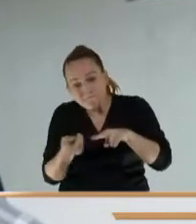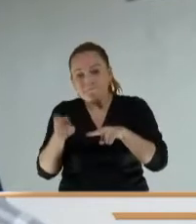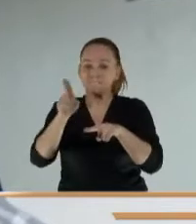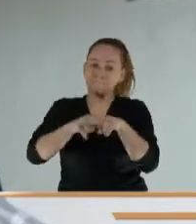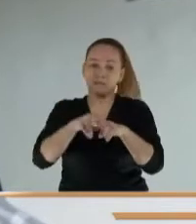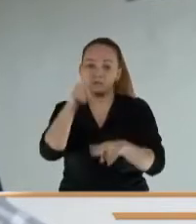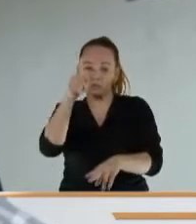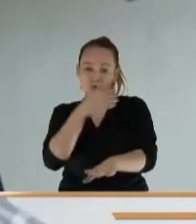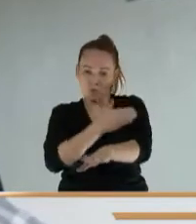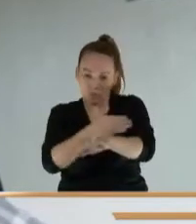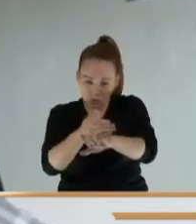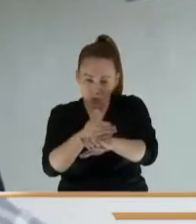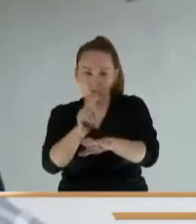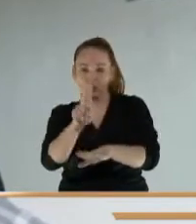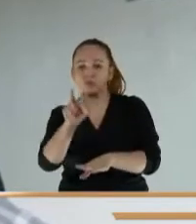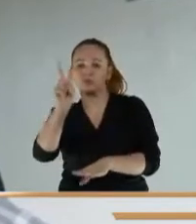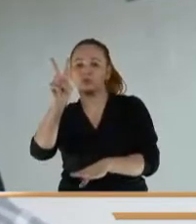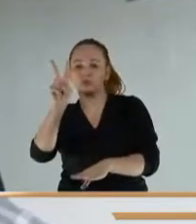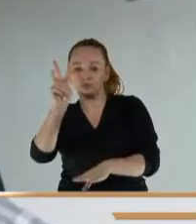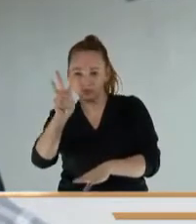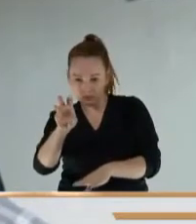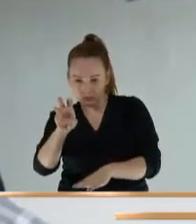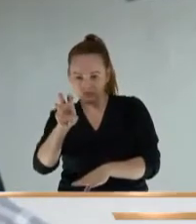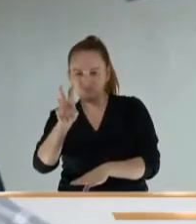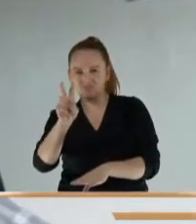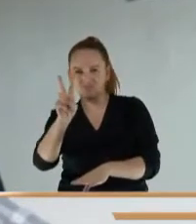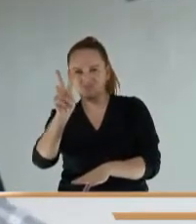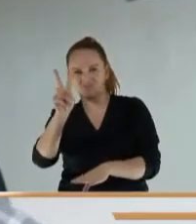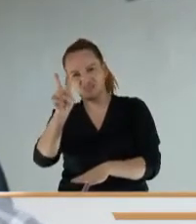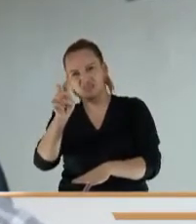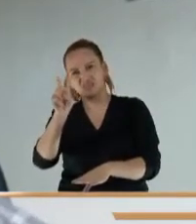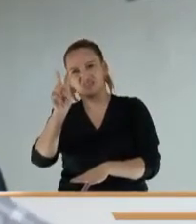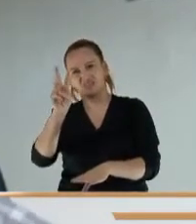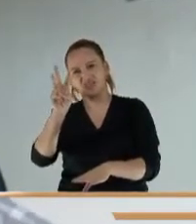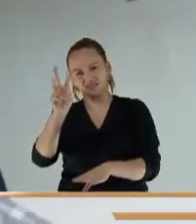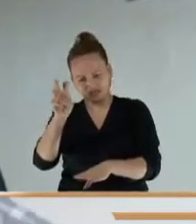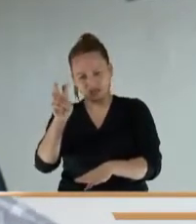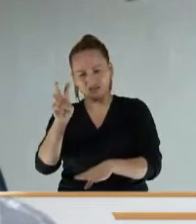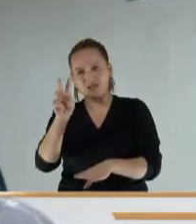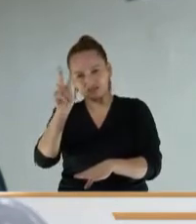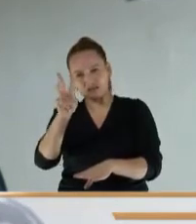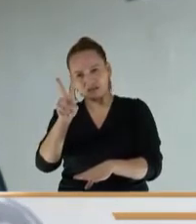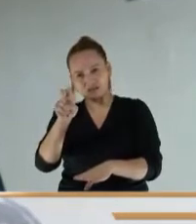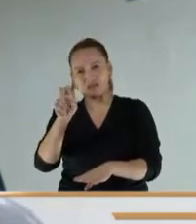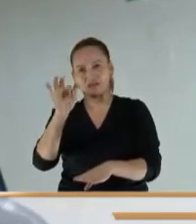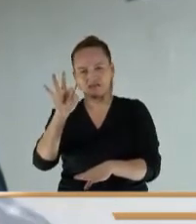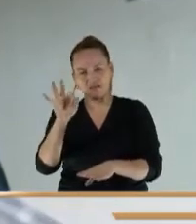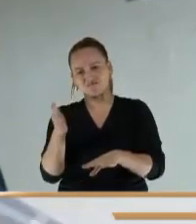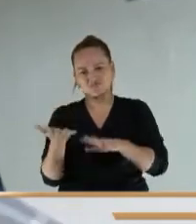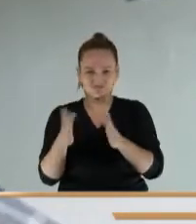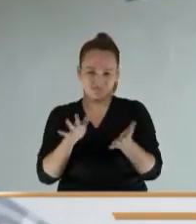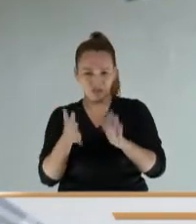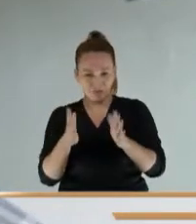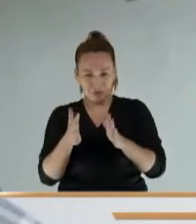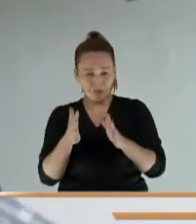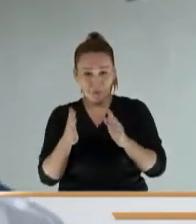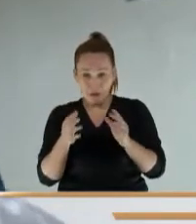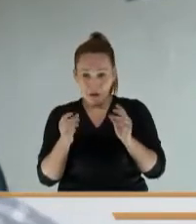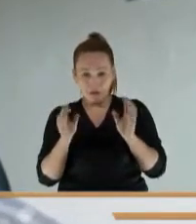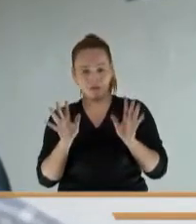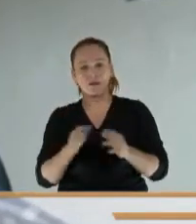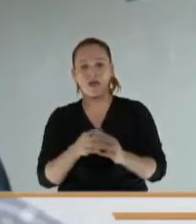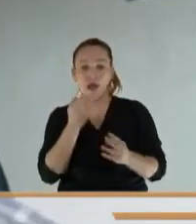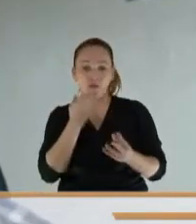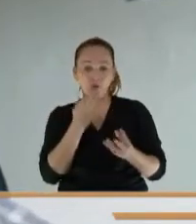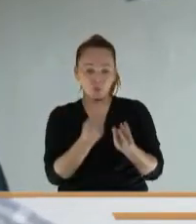273. Tampoco es una cosa que digamos exagerada. Y un concejal